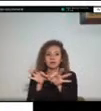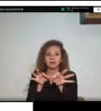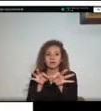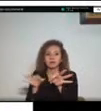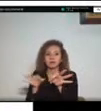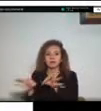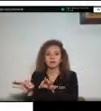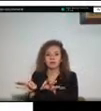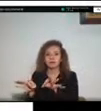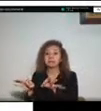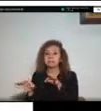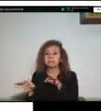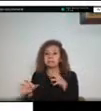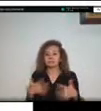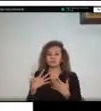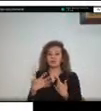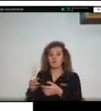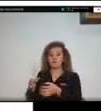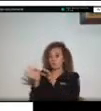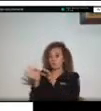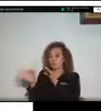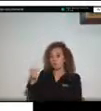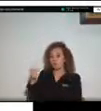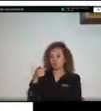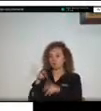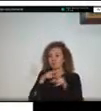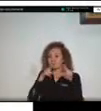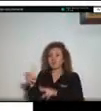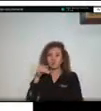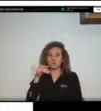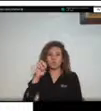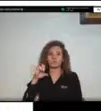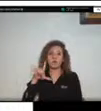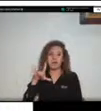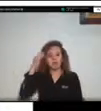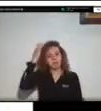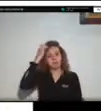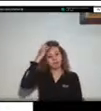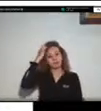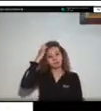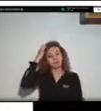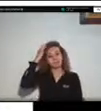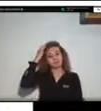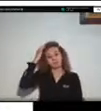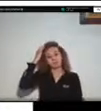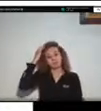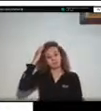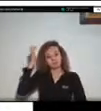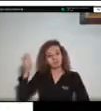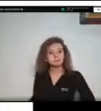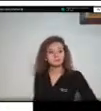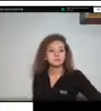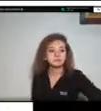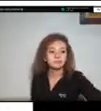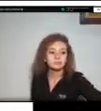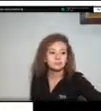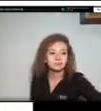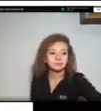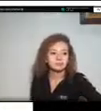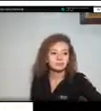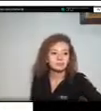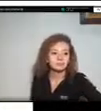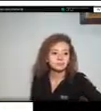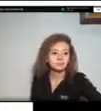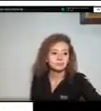el río Guamal y la cuenca grande al sur es el río Ariare con sus afluentes teniendo en cuenta ahí también el río